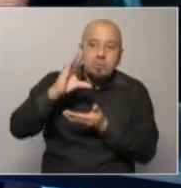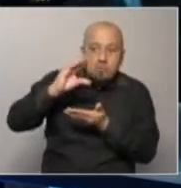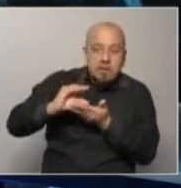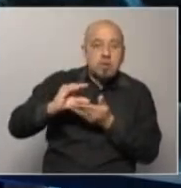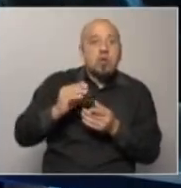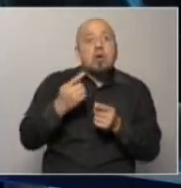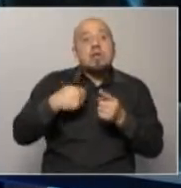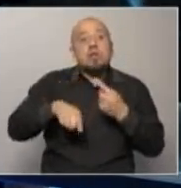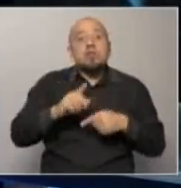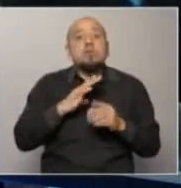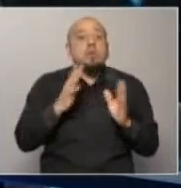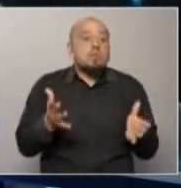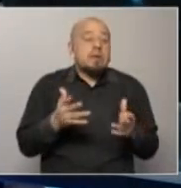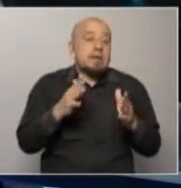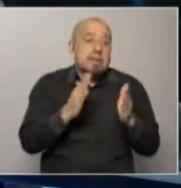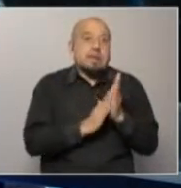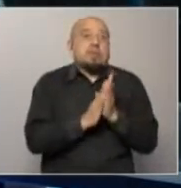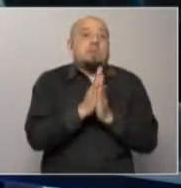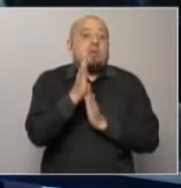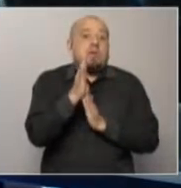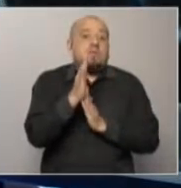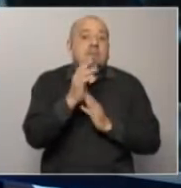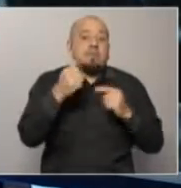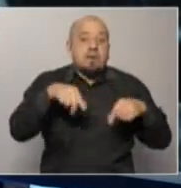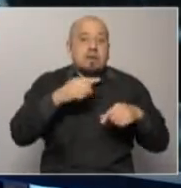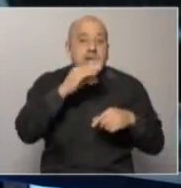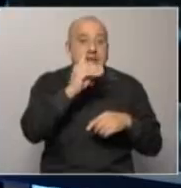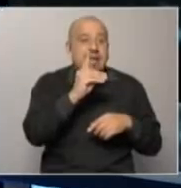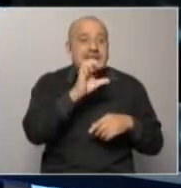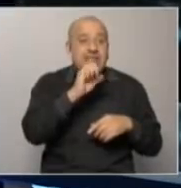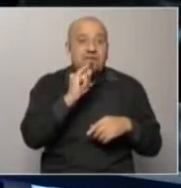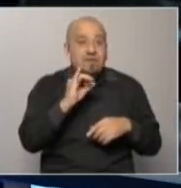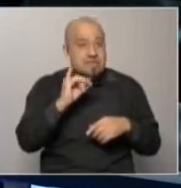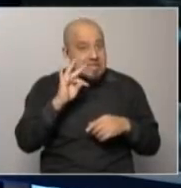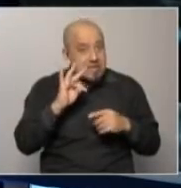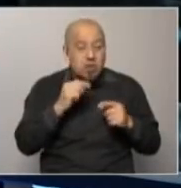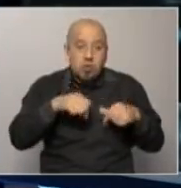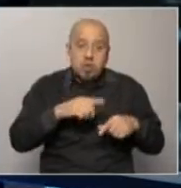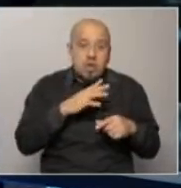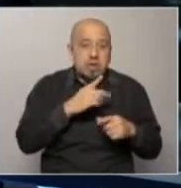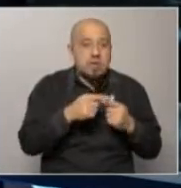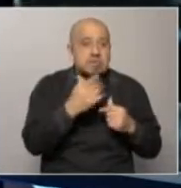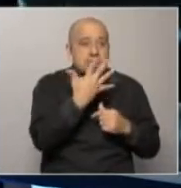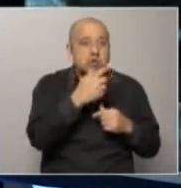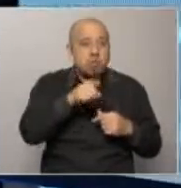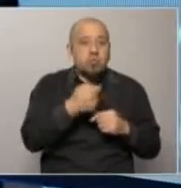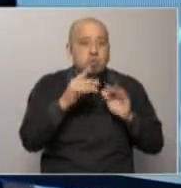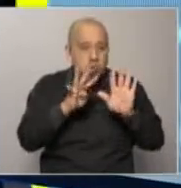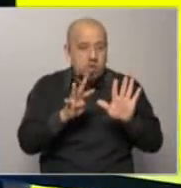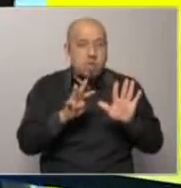de que el crecimiento exceda brutalmente el déficit para los niveles de déficit que tenemos hoy en día hoy se conoce el dato 5.9